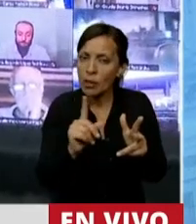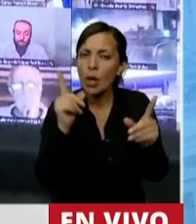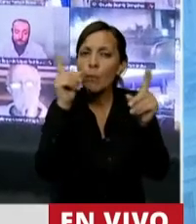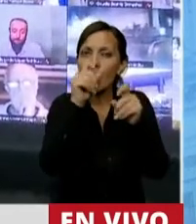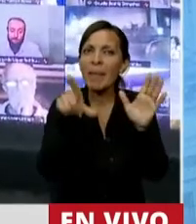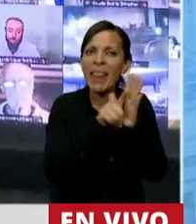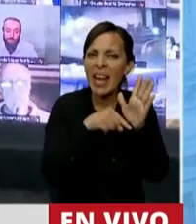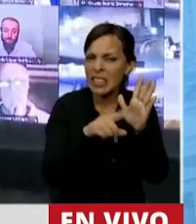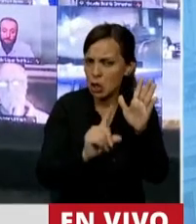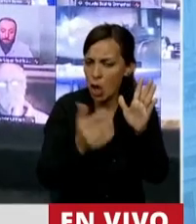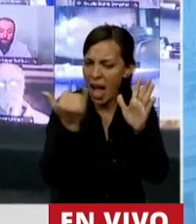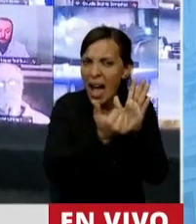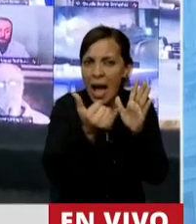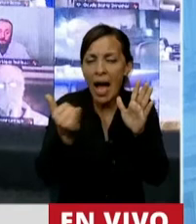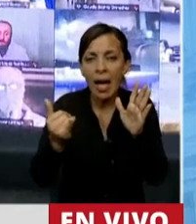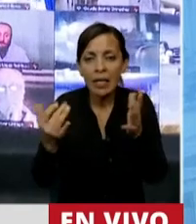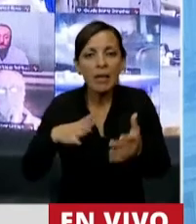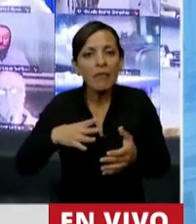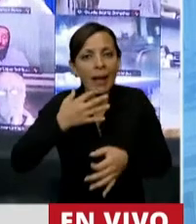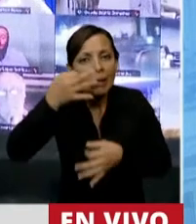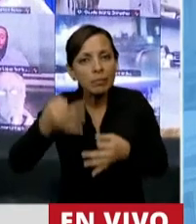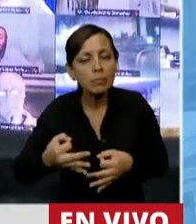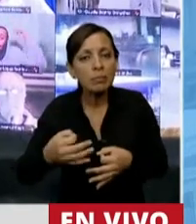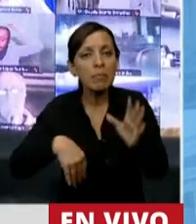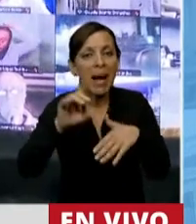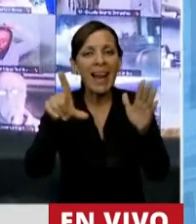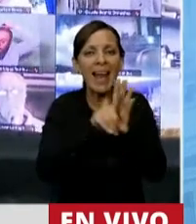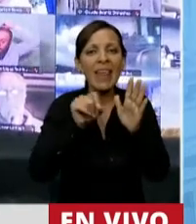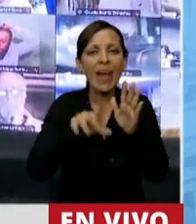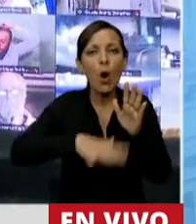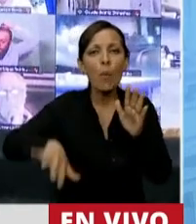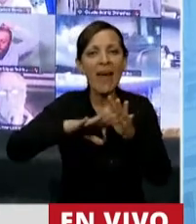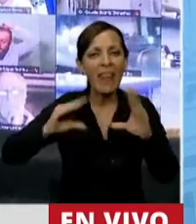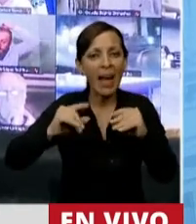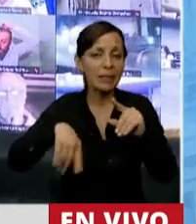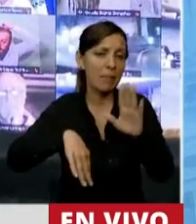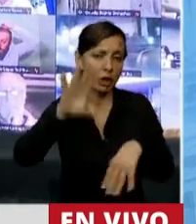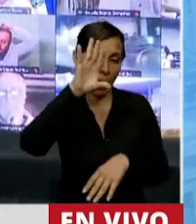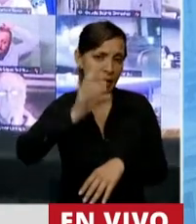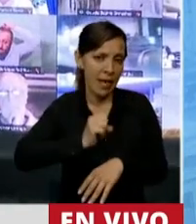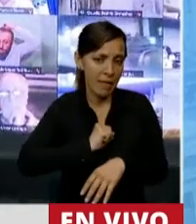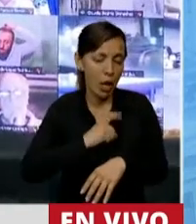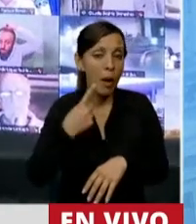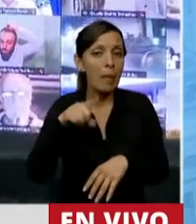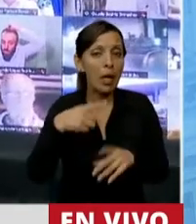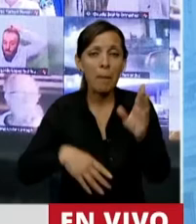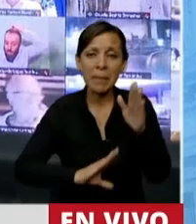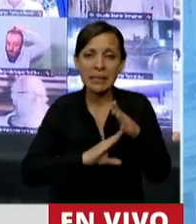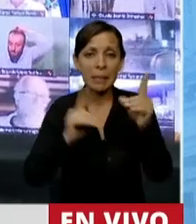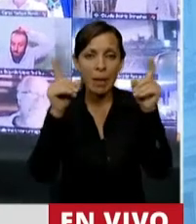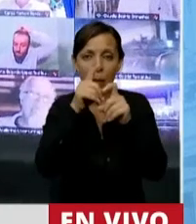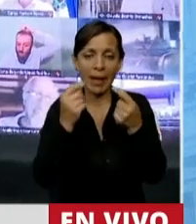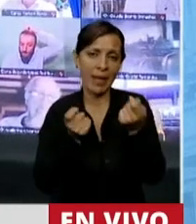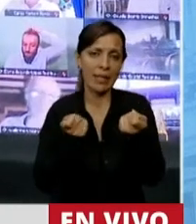legislación en la Argentina, vamos a trabajar en lo que falta, es puntualmente la ley de humedales, que es el próximo desafío que tenemos, pero el principal problema es de gestión.